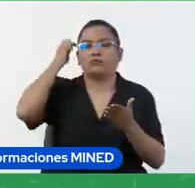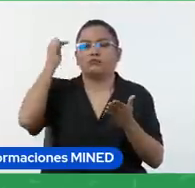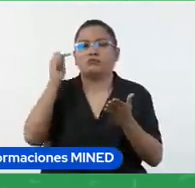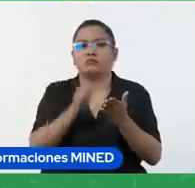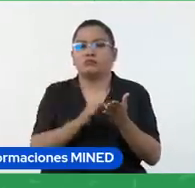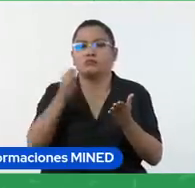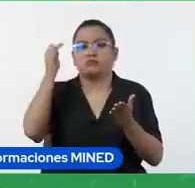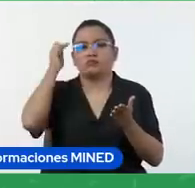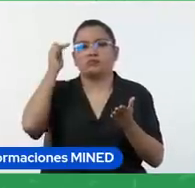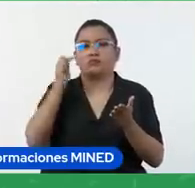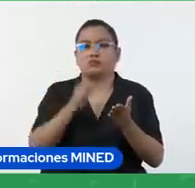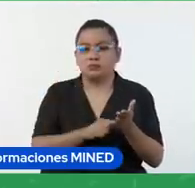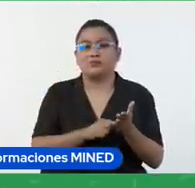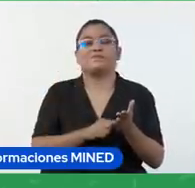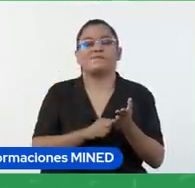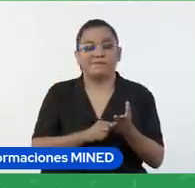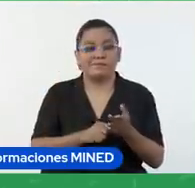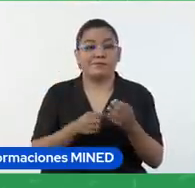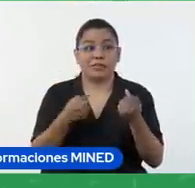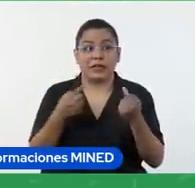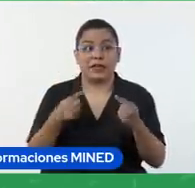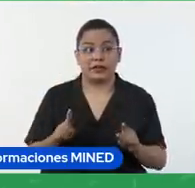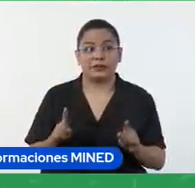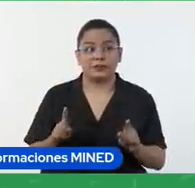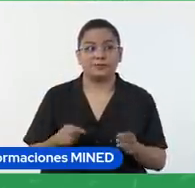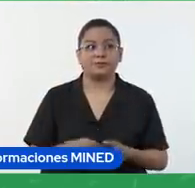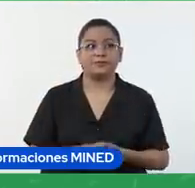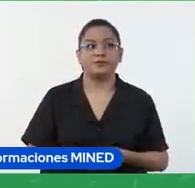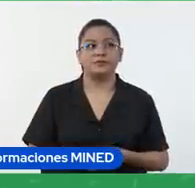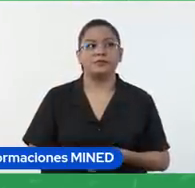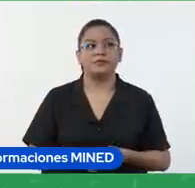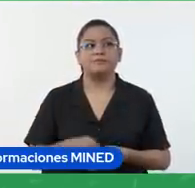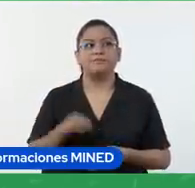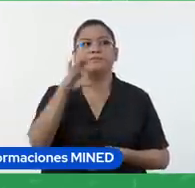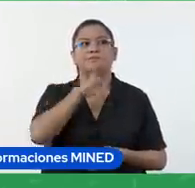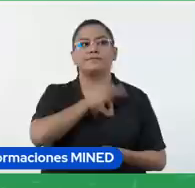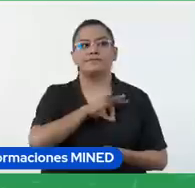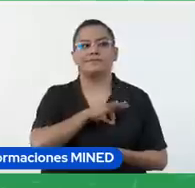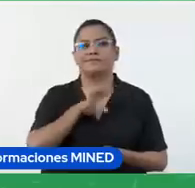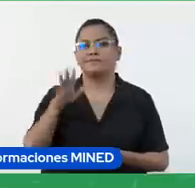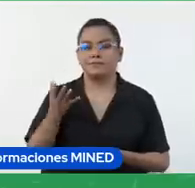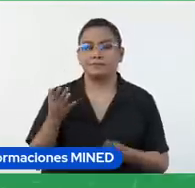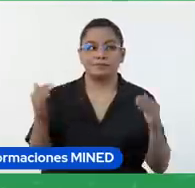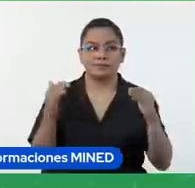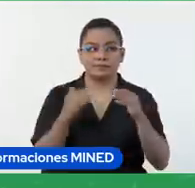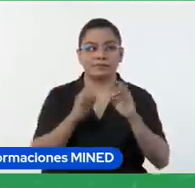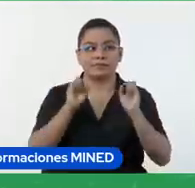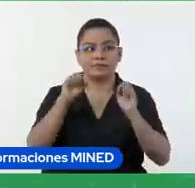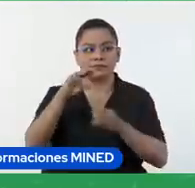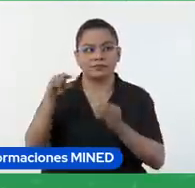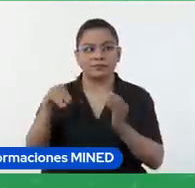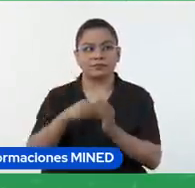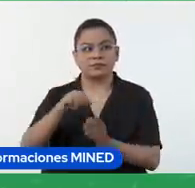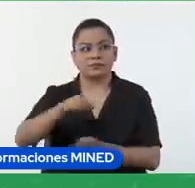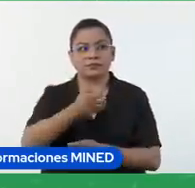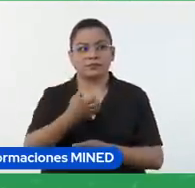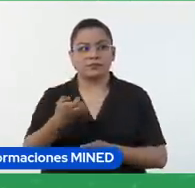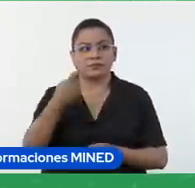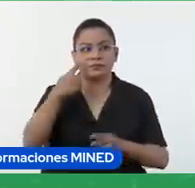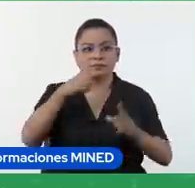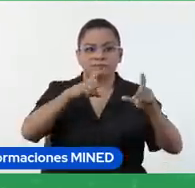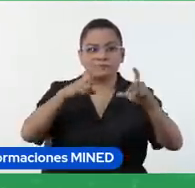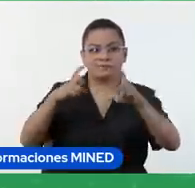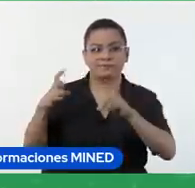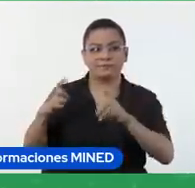papel sin embargo la ventaja es que también podríamos añadir otros elementos como imágenes